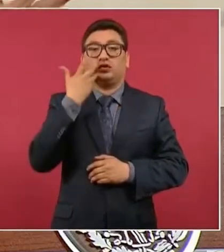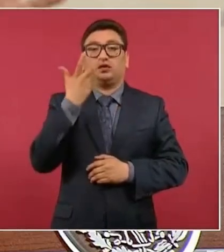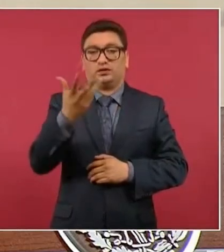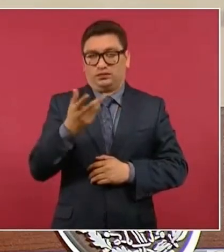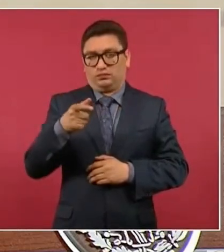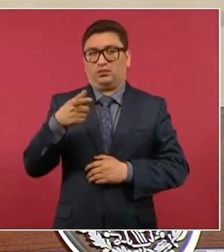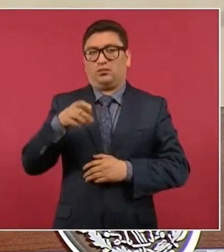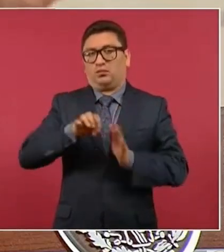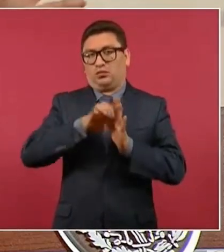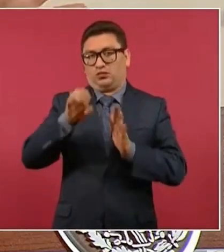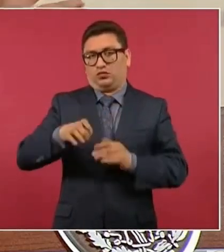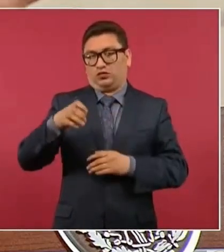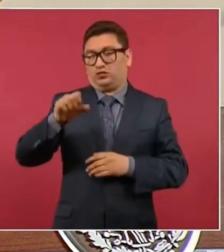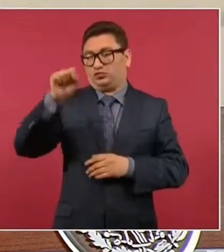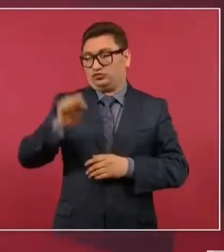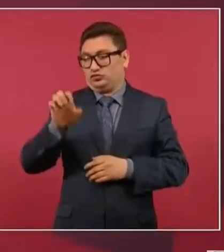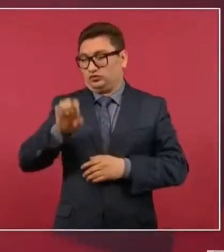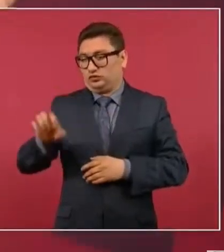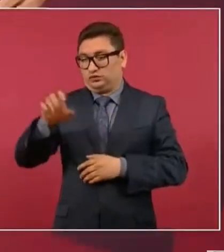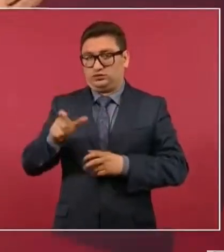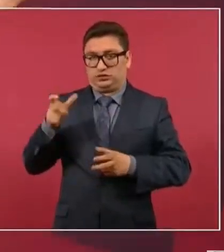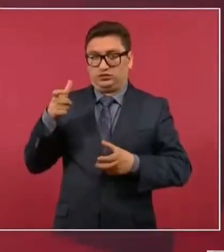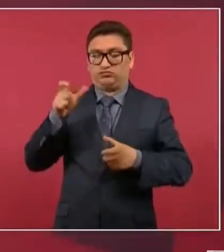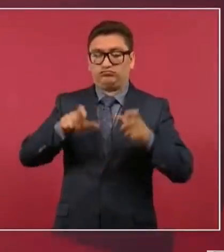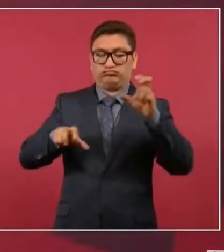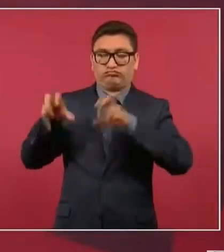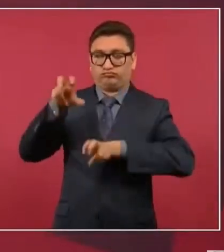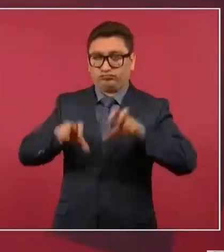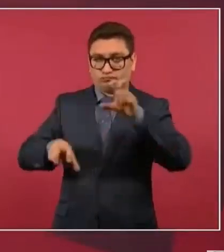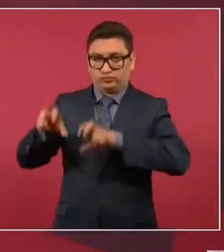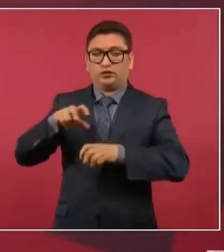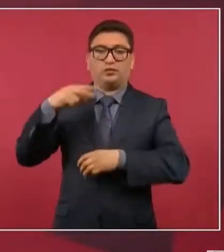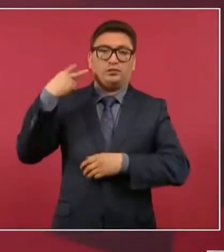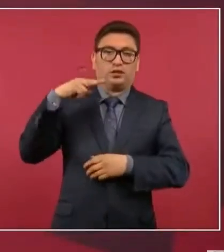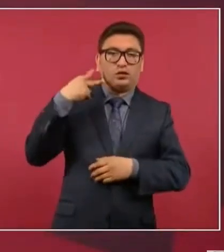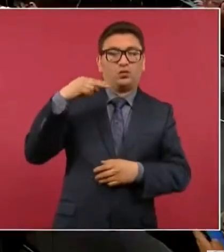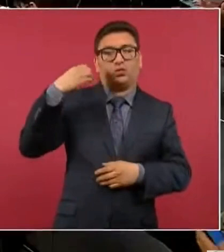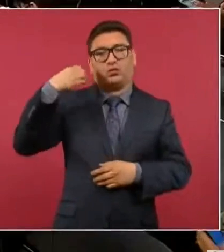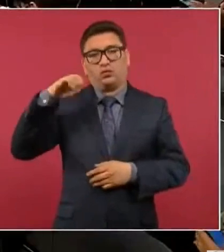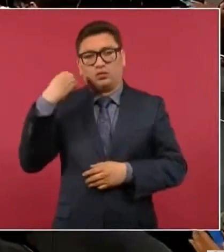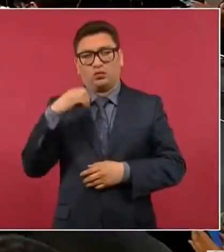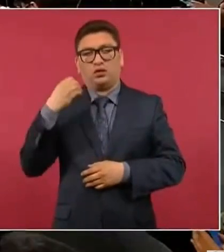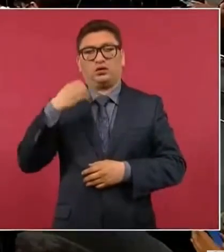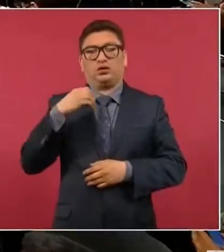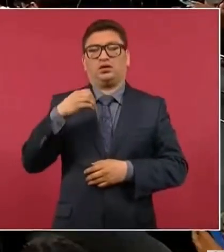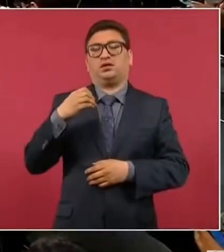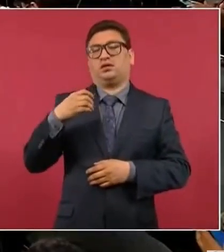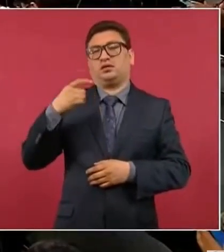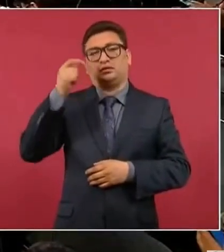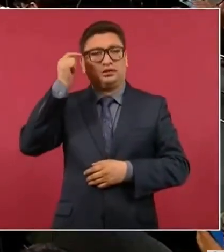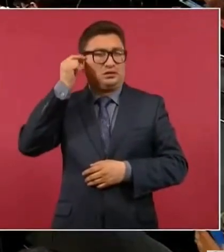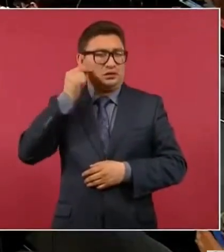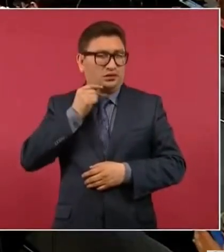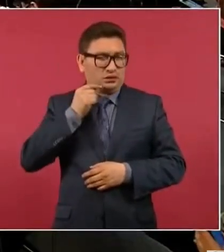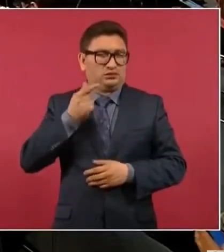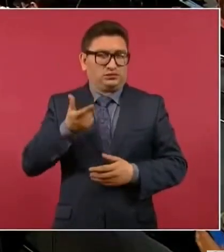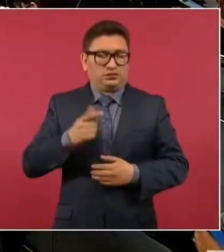la inversión en el sureste, en Veracruz, Oaxaca, Guerrero,